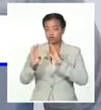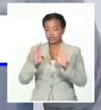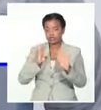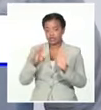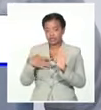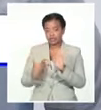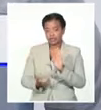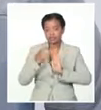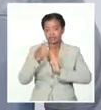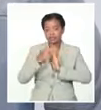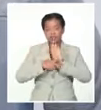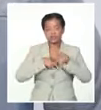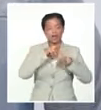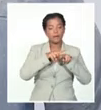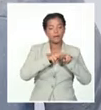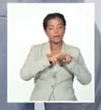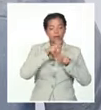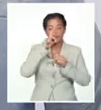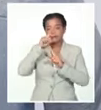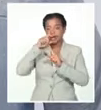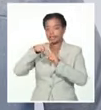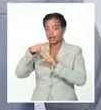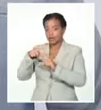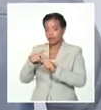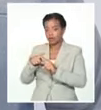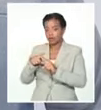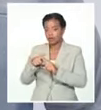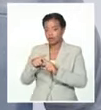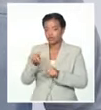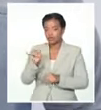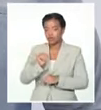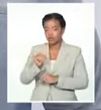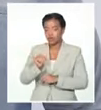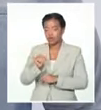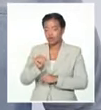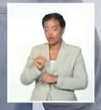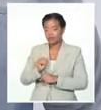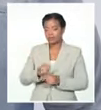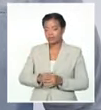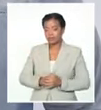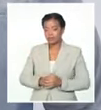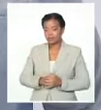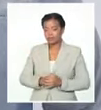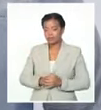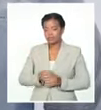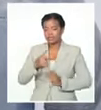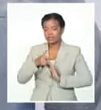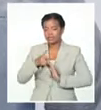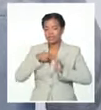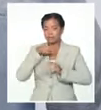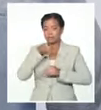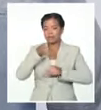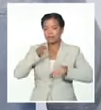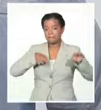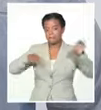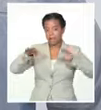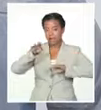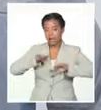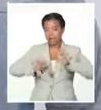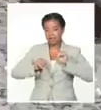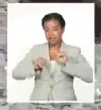trenes Habana-Batabanó, Habana-San Antonio, se incorpora el tren que presta servicios a la playa, a la zona de